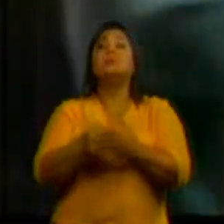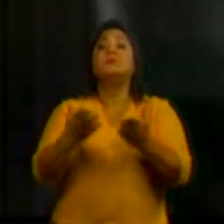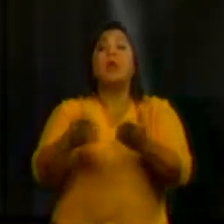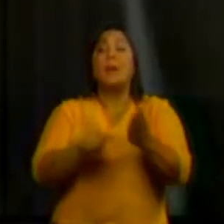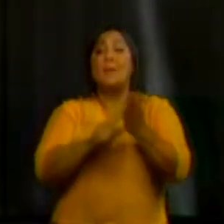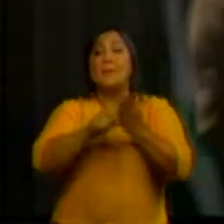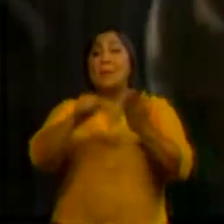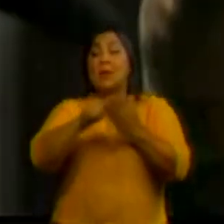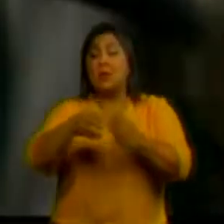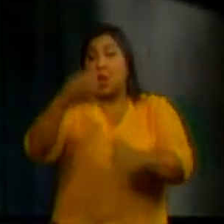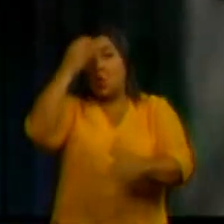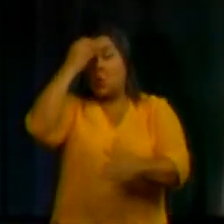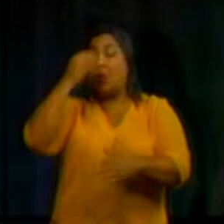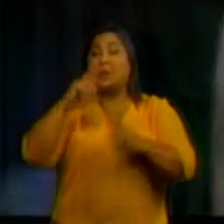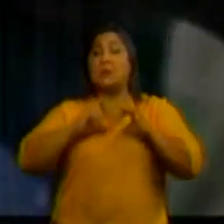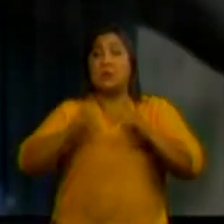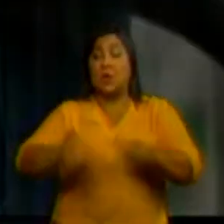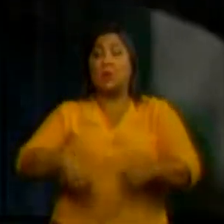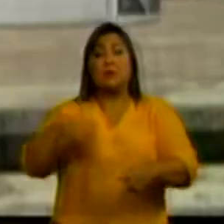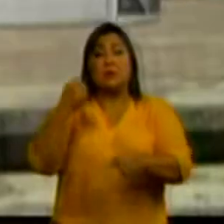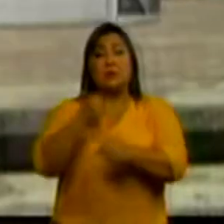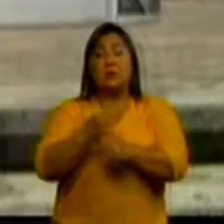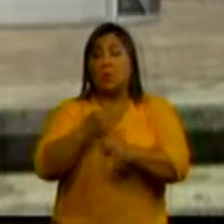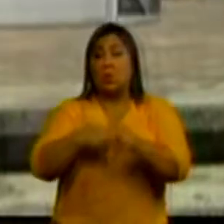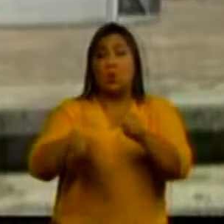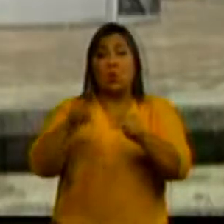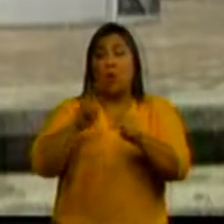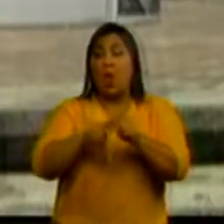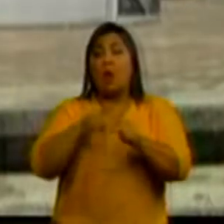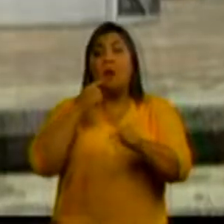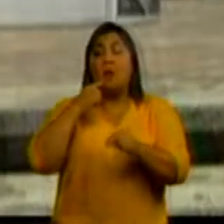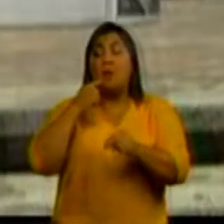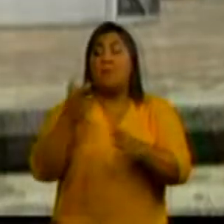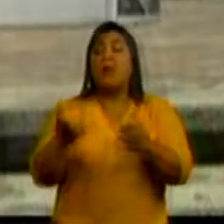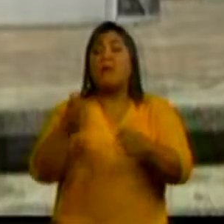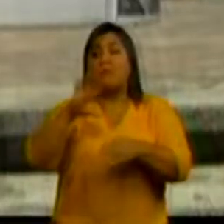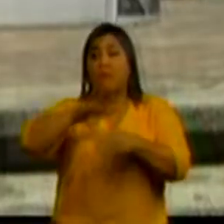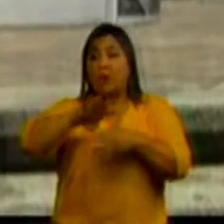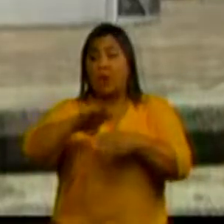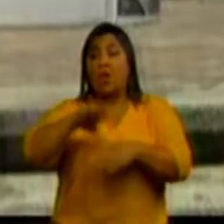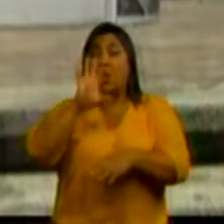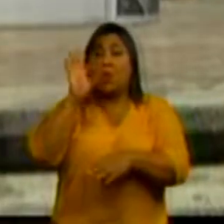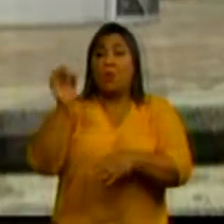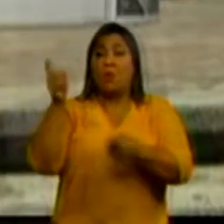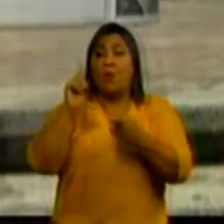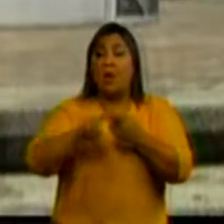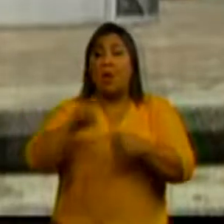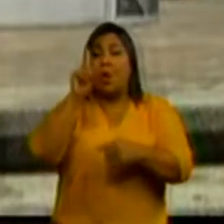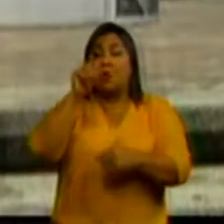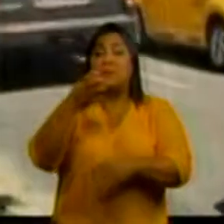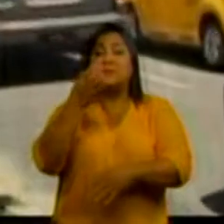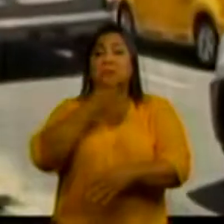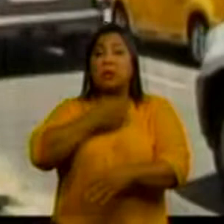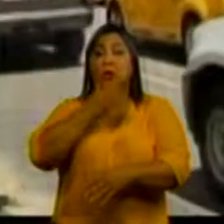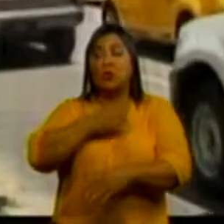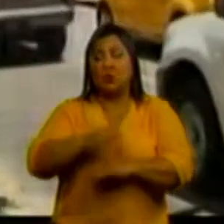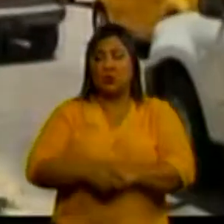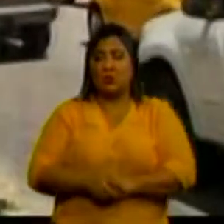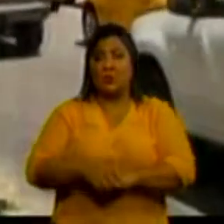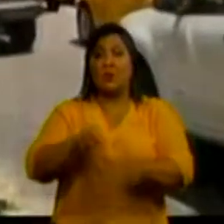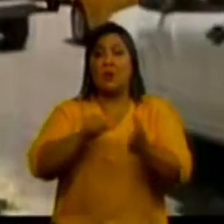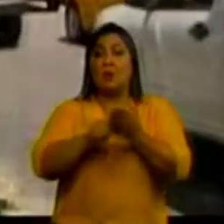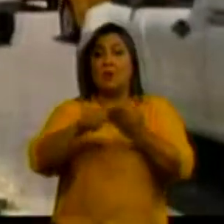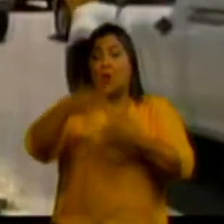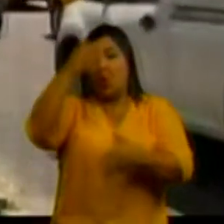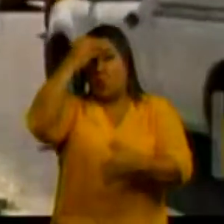Ministerios de Educación y de Salud trabajarán de manera extraordinaria durante el feriado del 9 al 11 de agosto. El Ministerio de